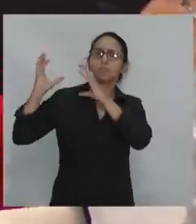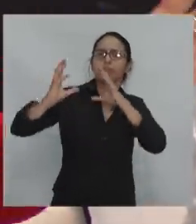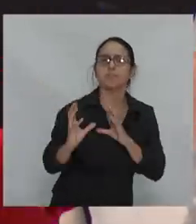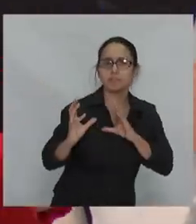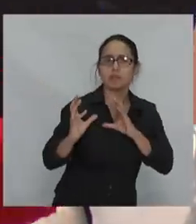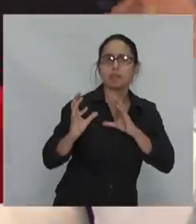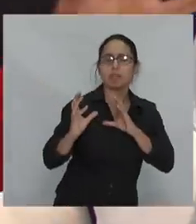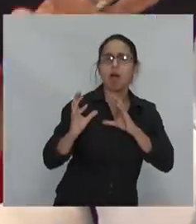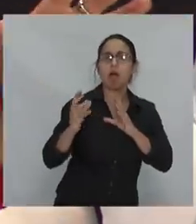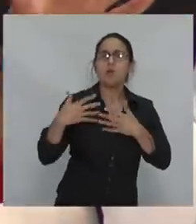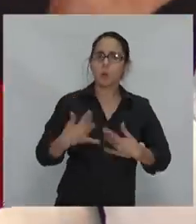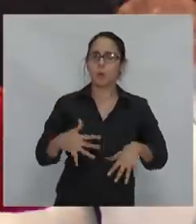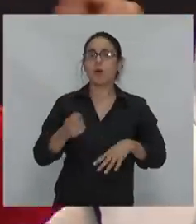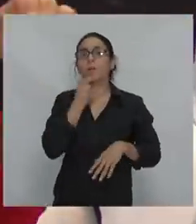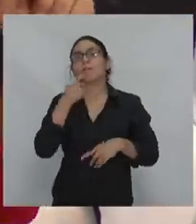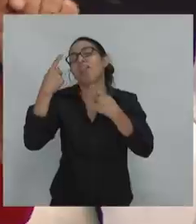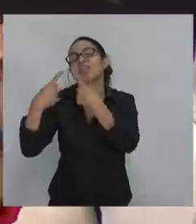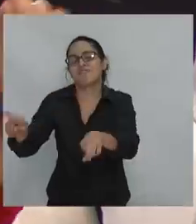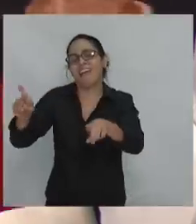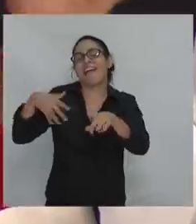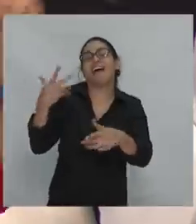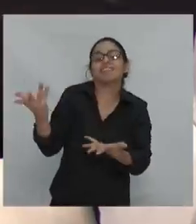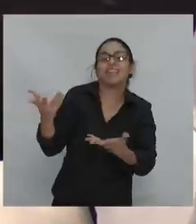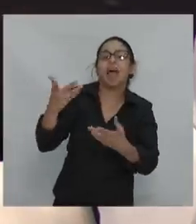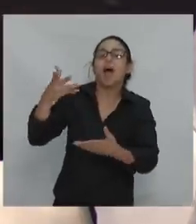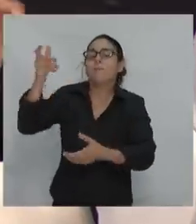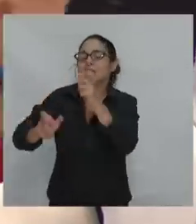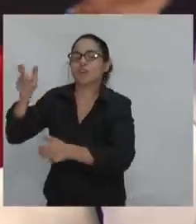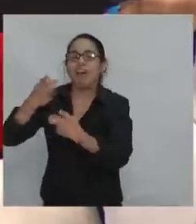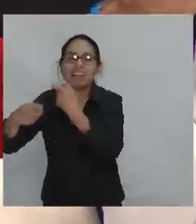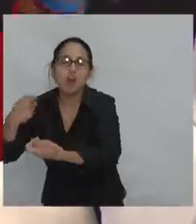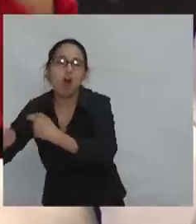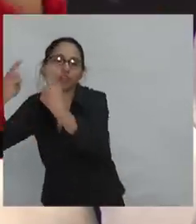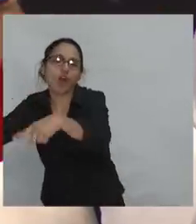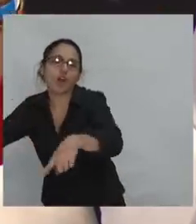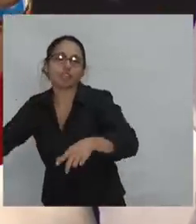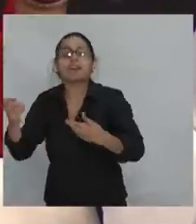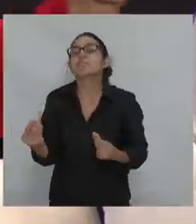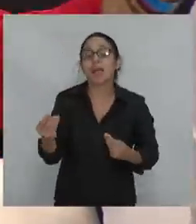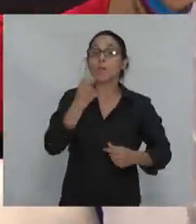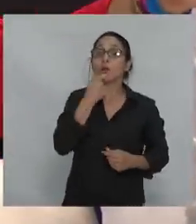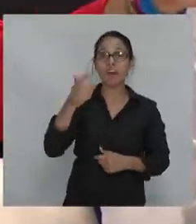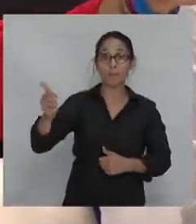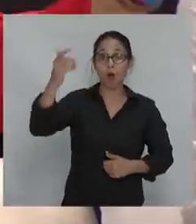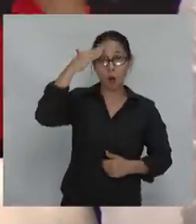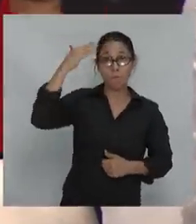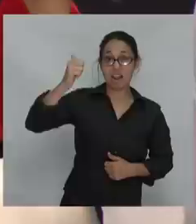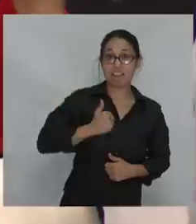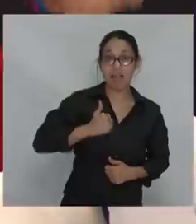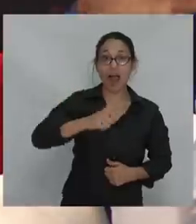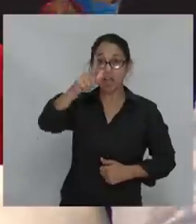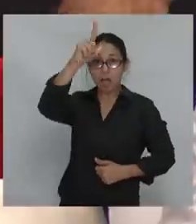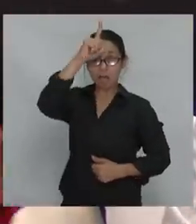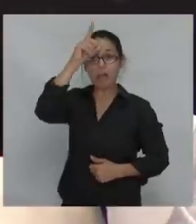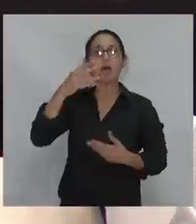panadero no la tiene, ni un zapatero. Pero un policía y un militar sí. ¿Por qué? Porque les hemos entregado la idea de que a ellos les corresponde el